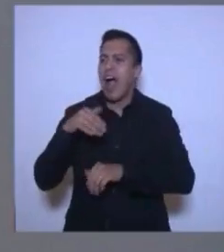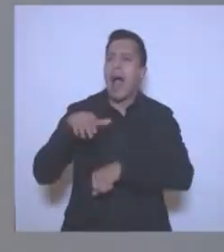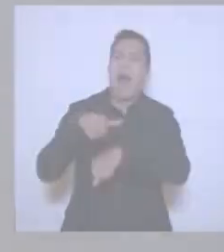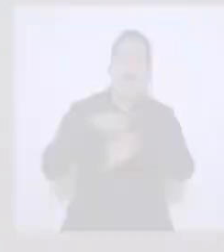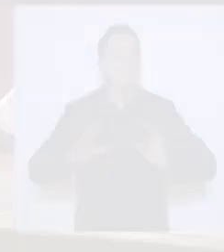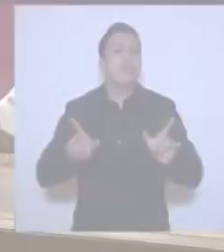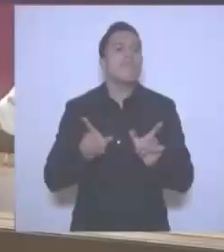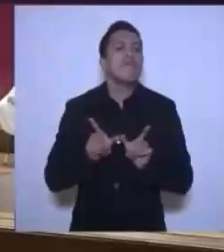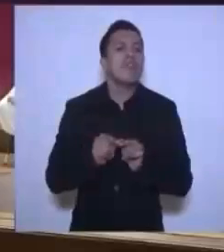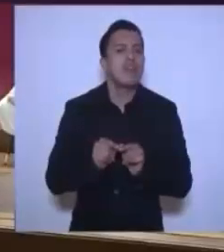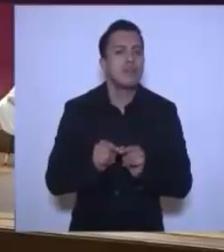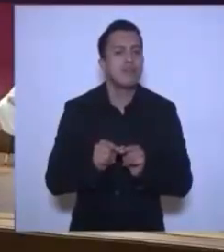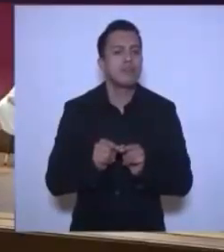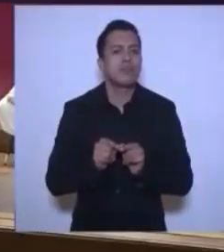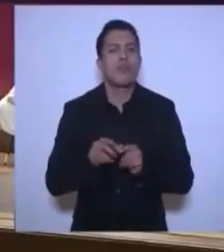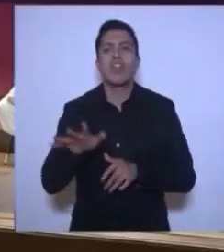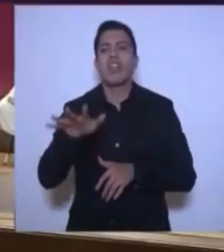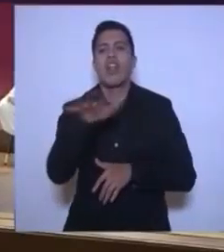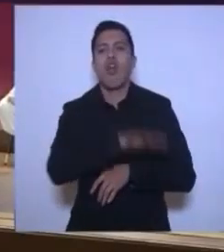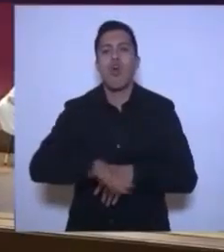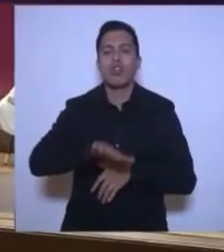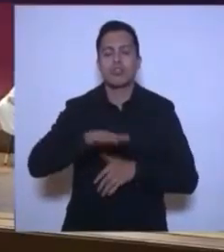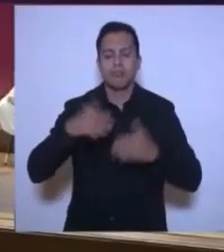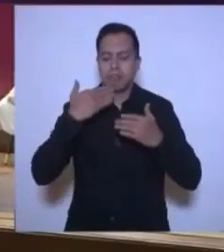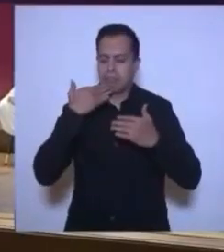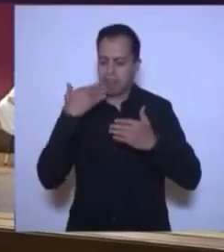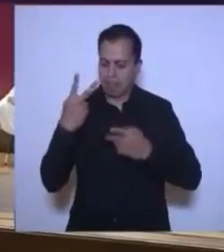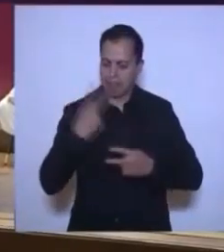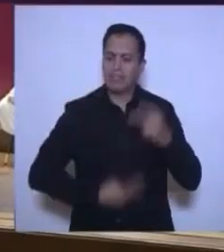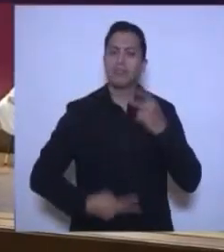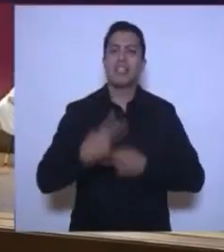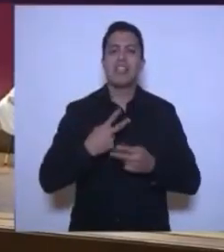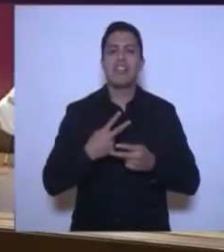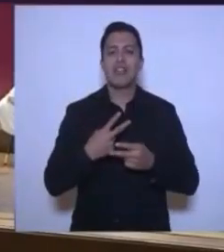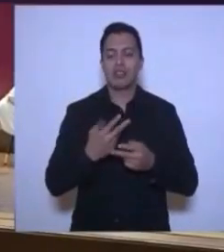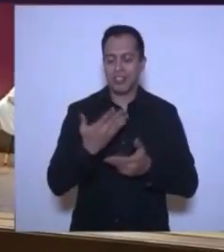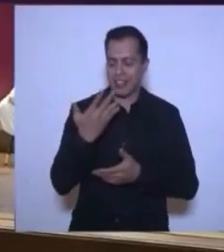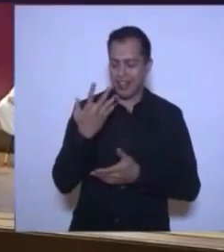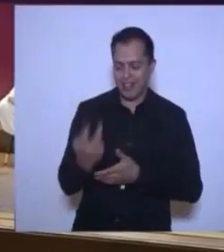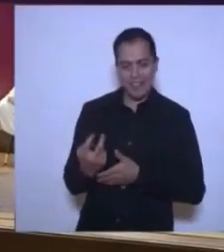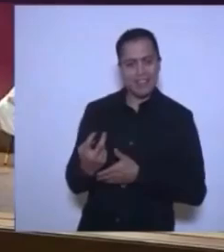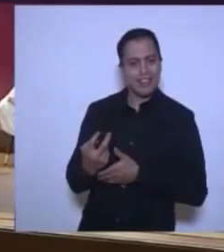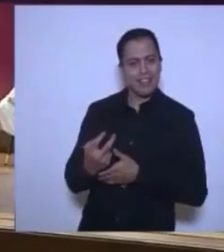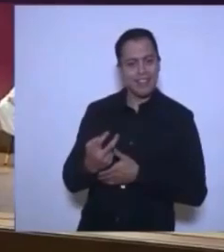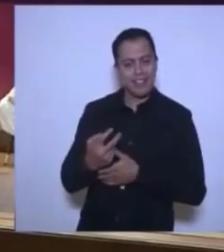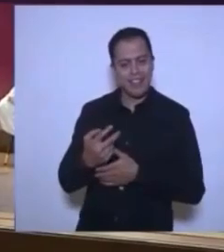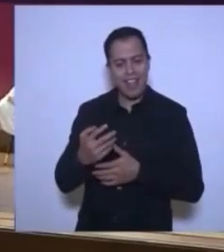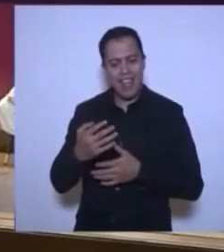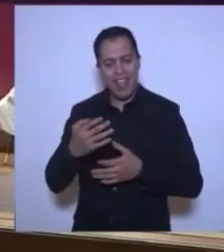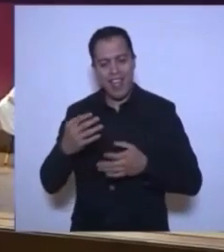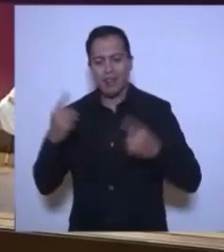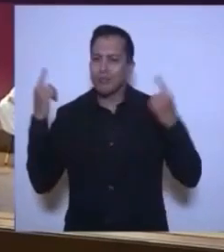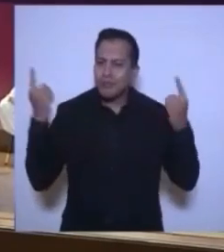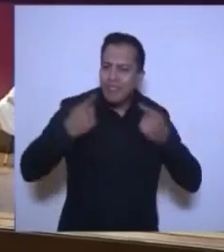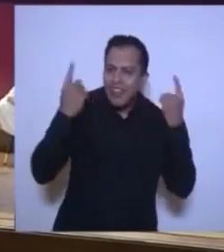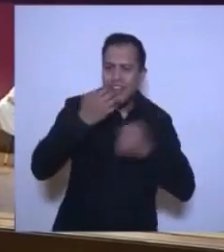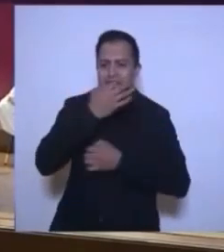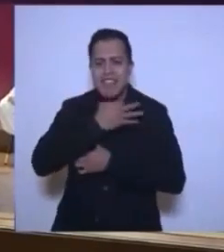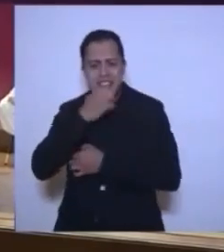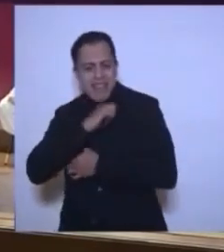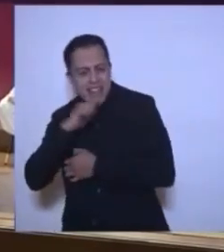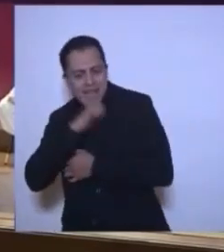de la Nahuac. Sean todos y todas bienvenidas a este colorido festival de nuestras culturas